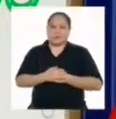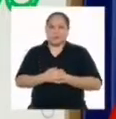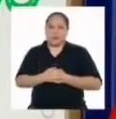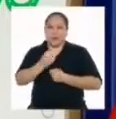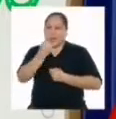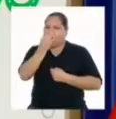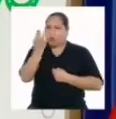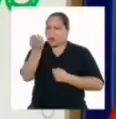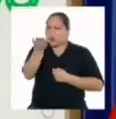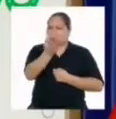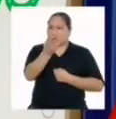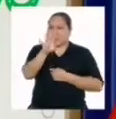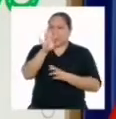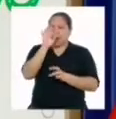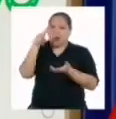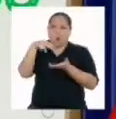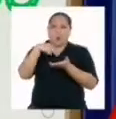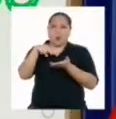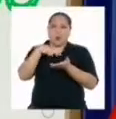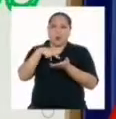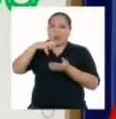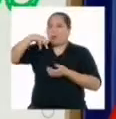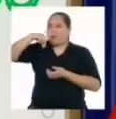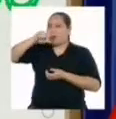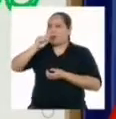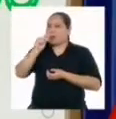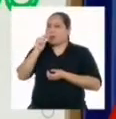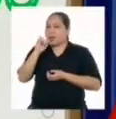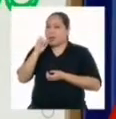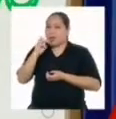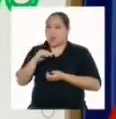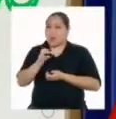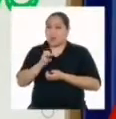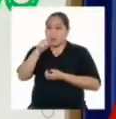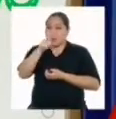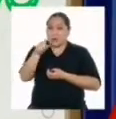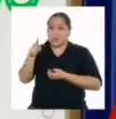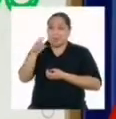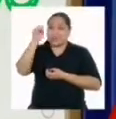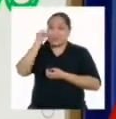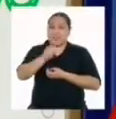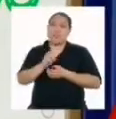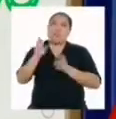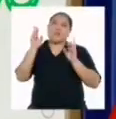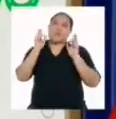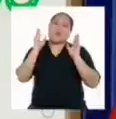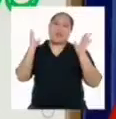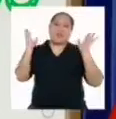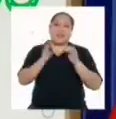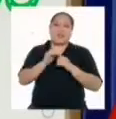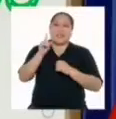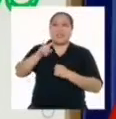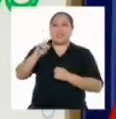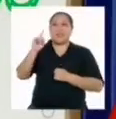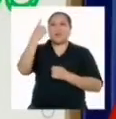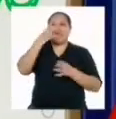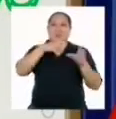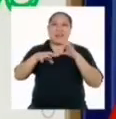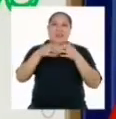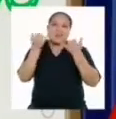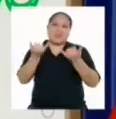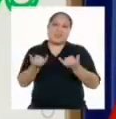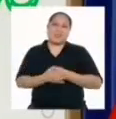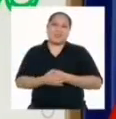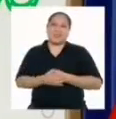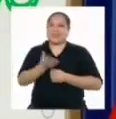¿Alguna o alguno de ustedes eligió la danza como su pasatiempos? Las y los que sí tienen mucha suerte, porque eso es lo primero que haremos hoy.